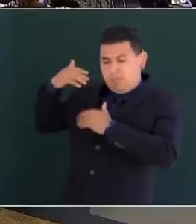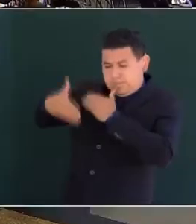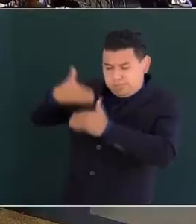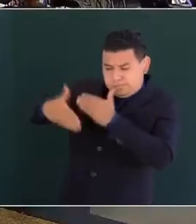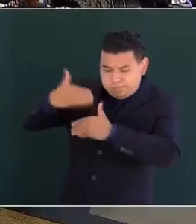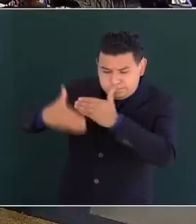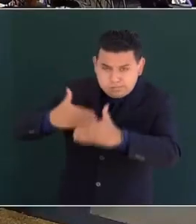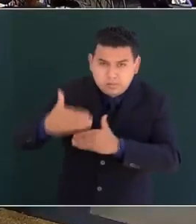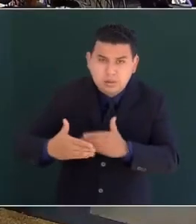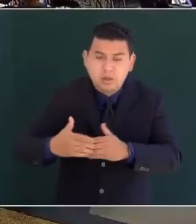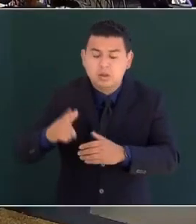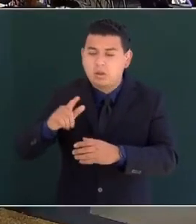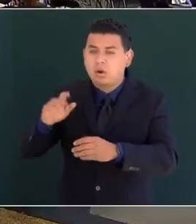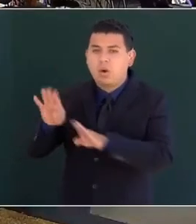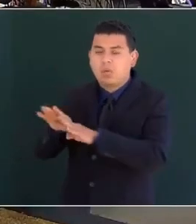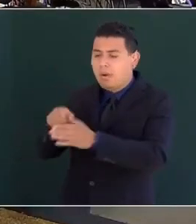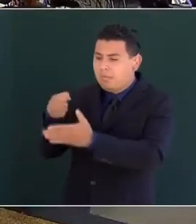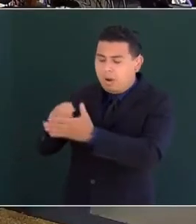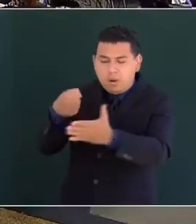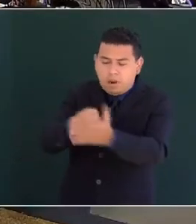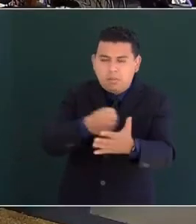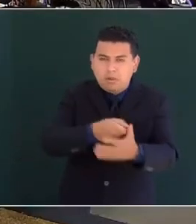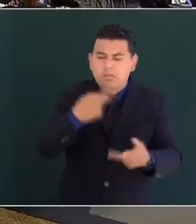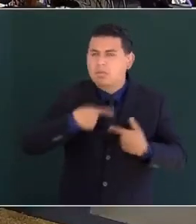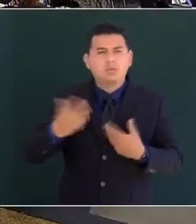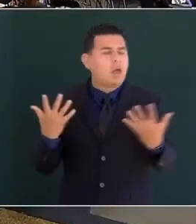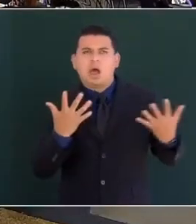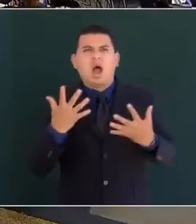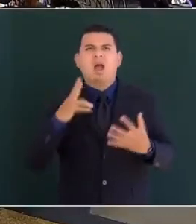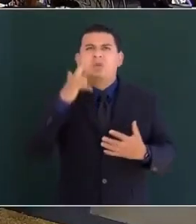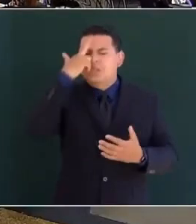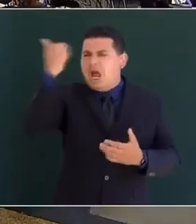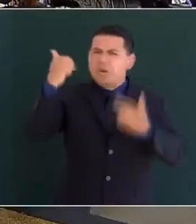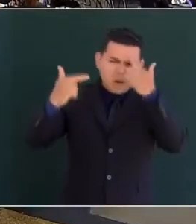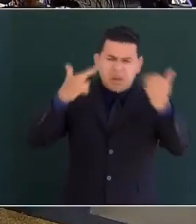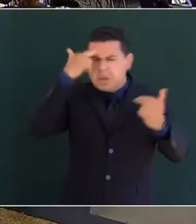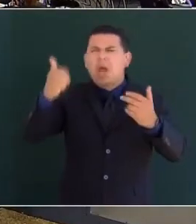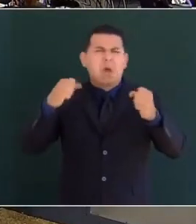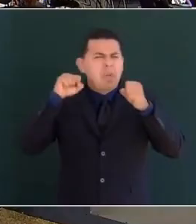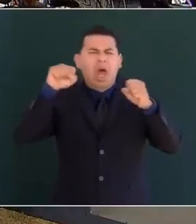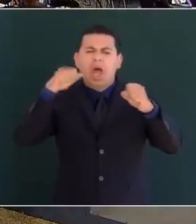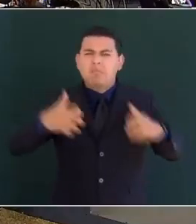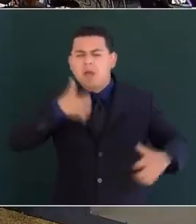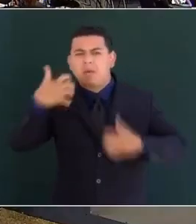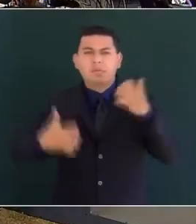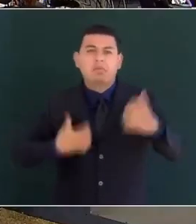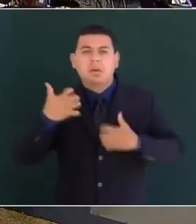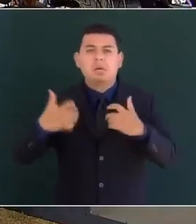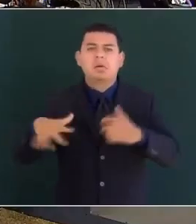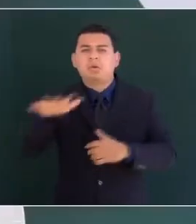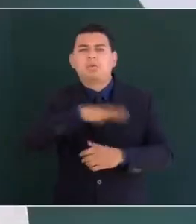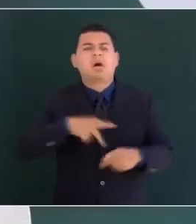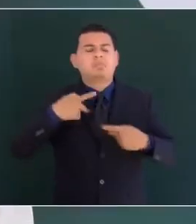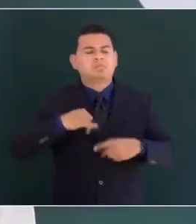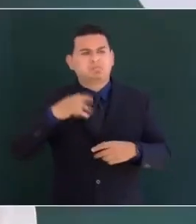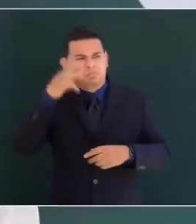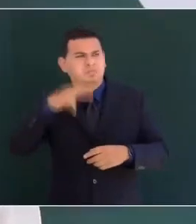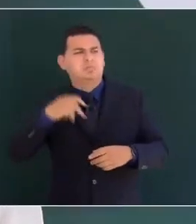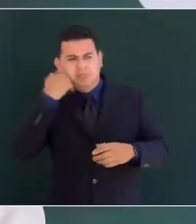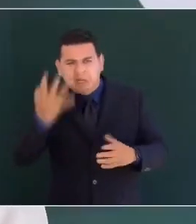produjo movilidad social y permitió que millones de mexicanos